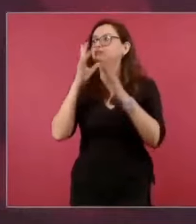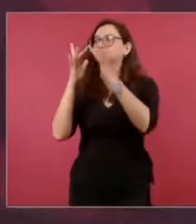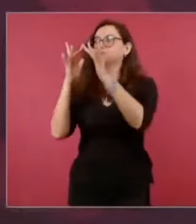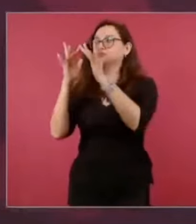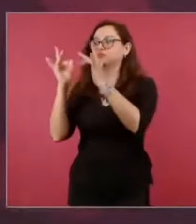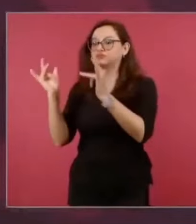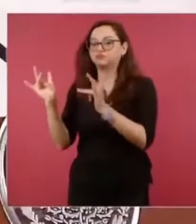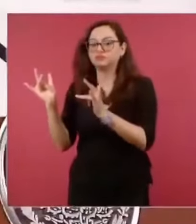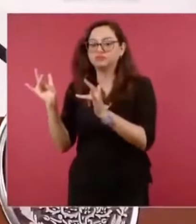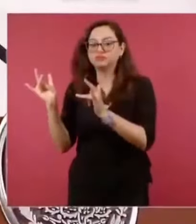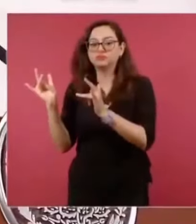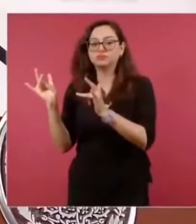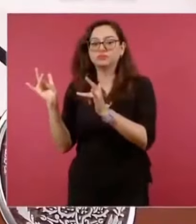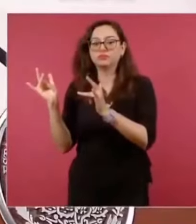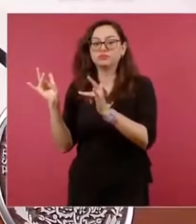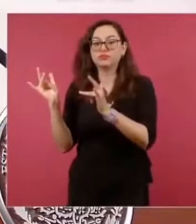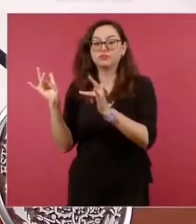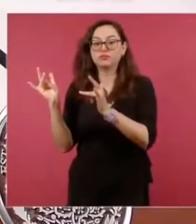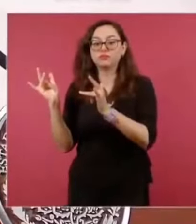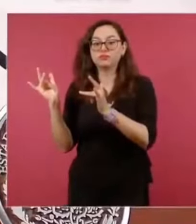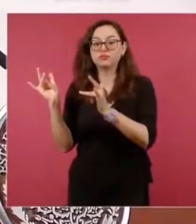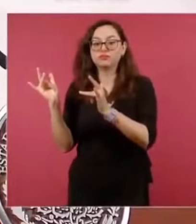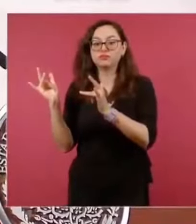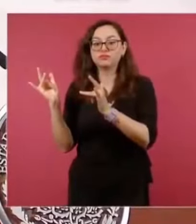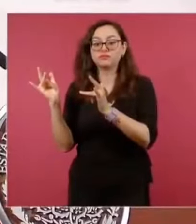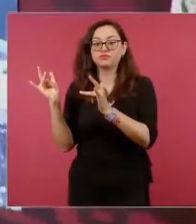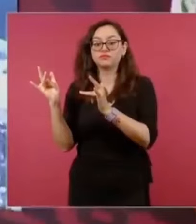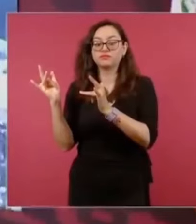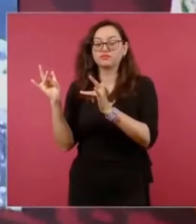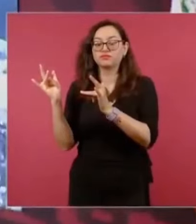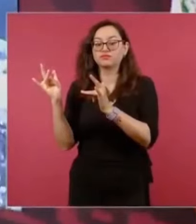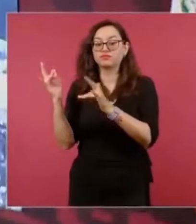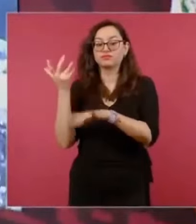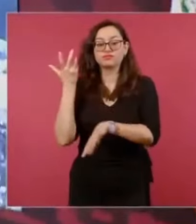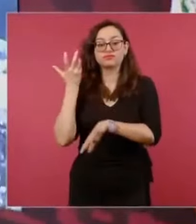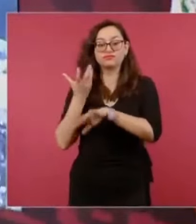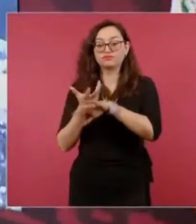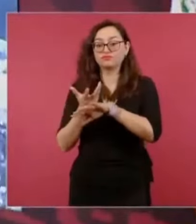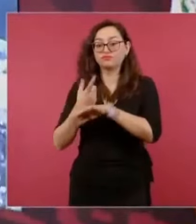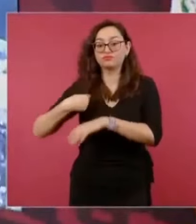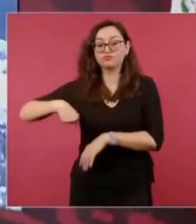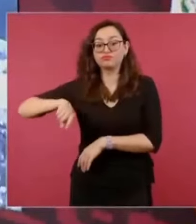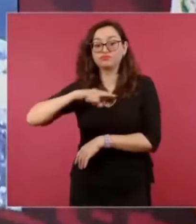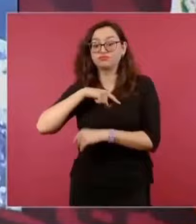porque era el 5 de mayo, ni de Estados Unidos.